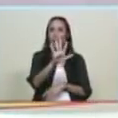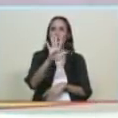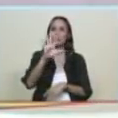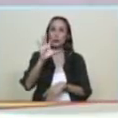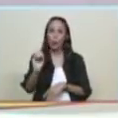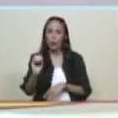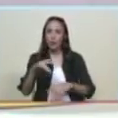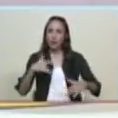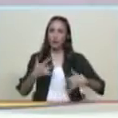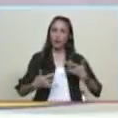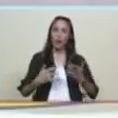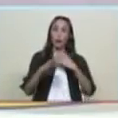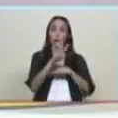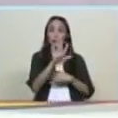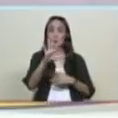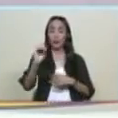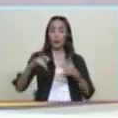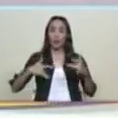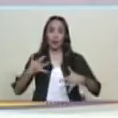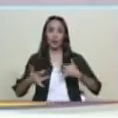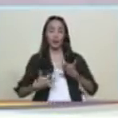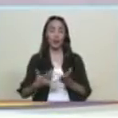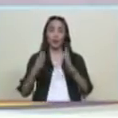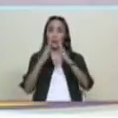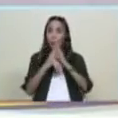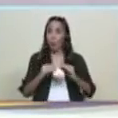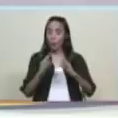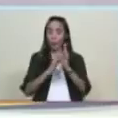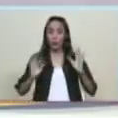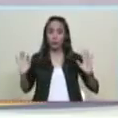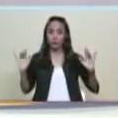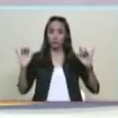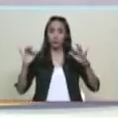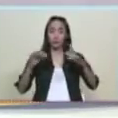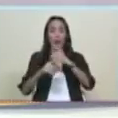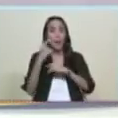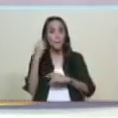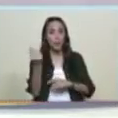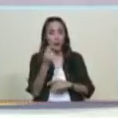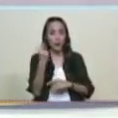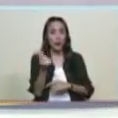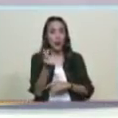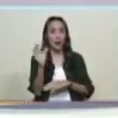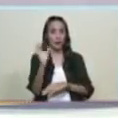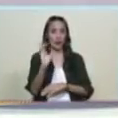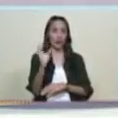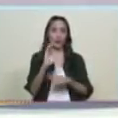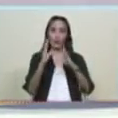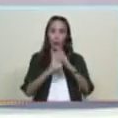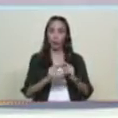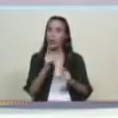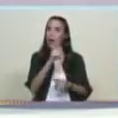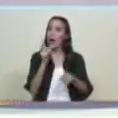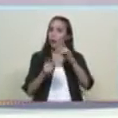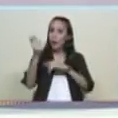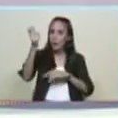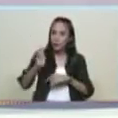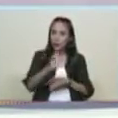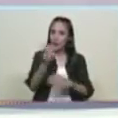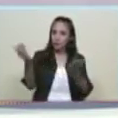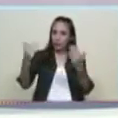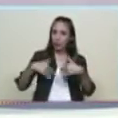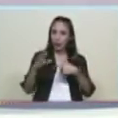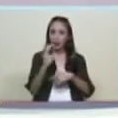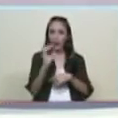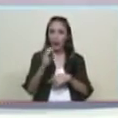450 actividades nacuara pues 450 actividades y la gran Caracas pues y todo el que venga a Caracas del país lo